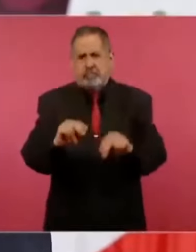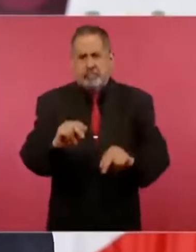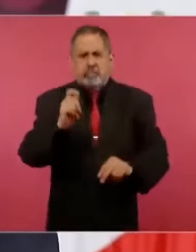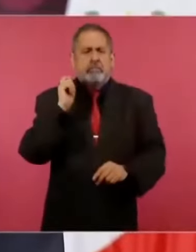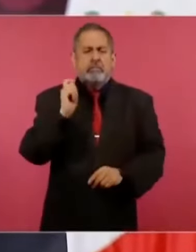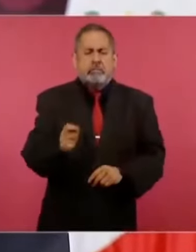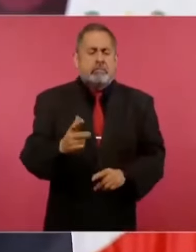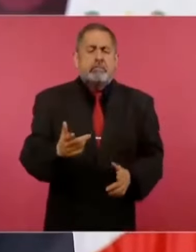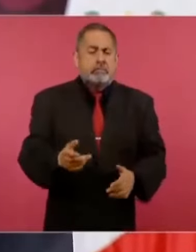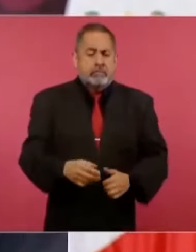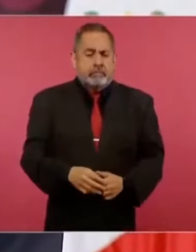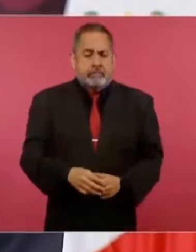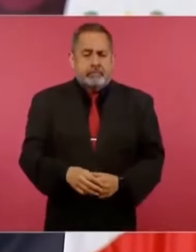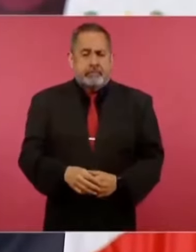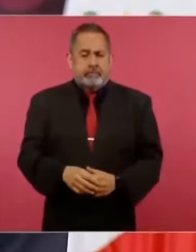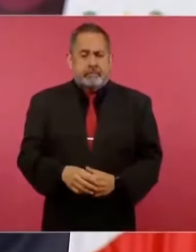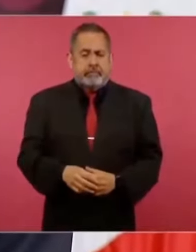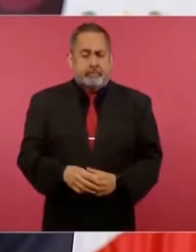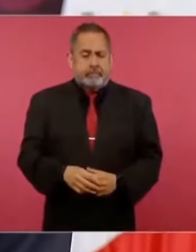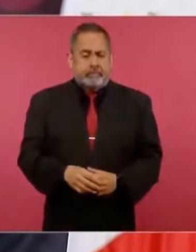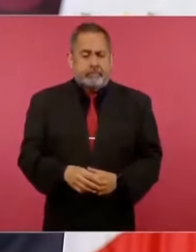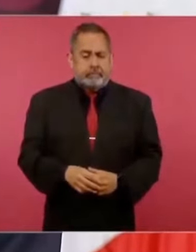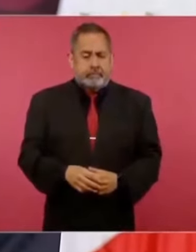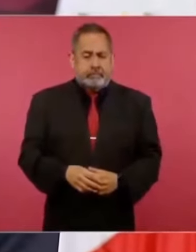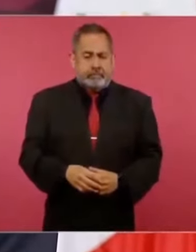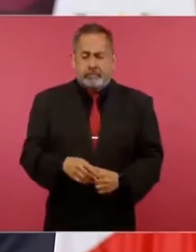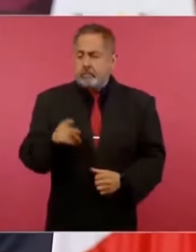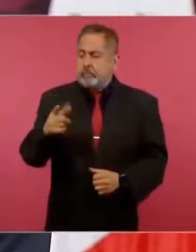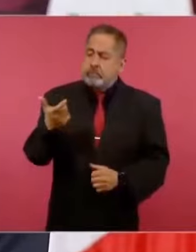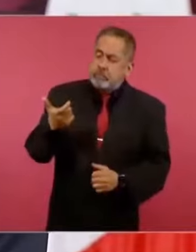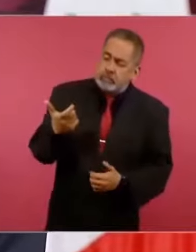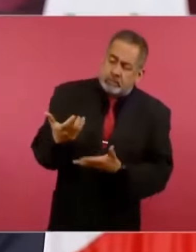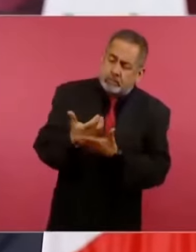cómo lo hayas obtenido.